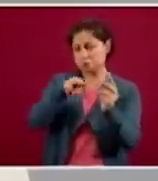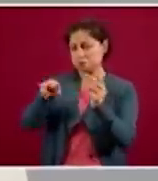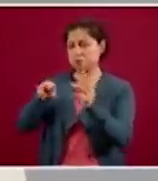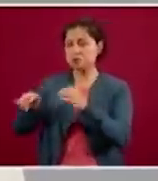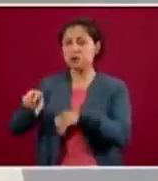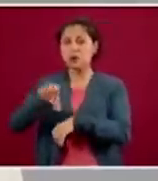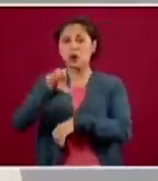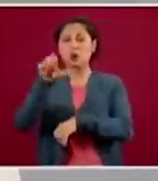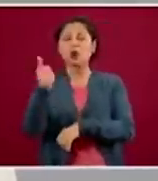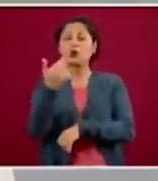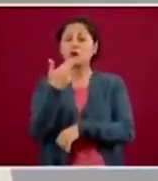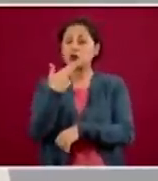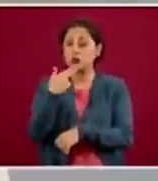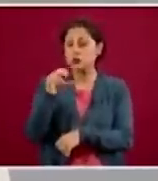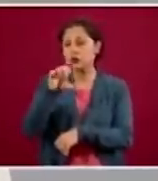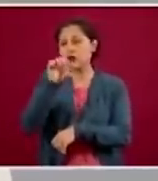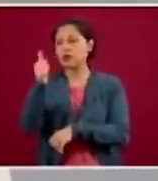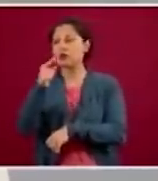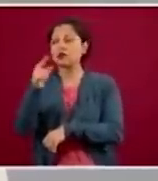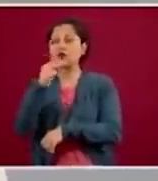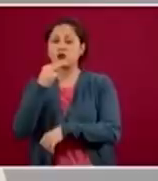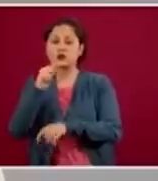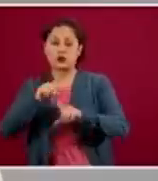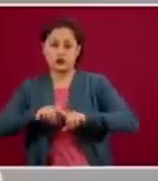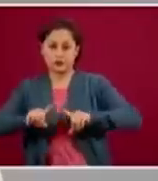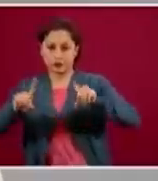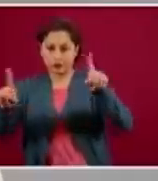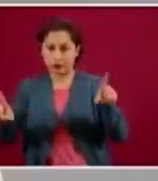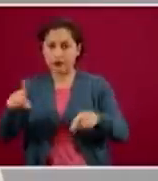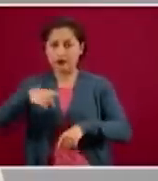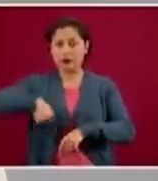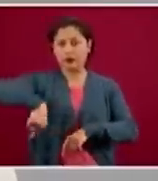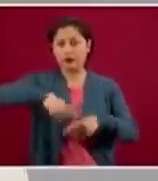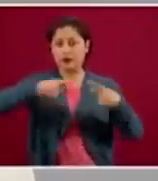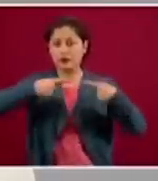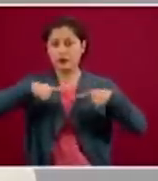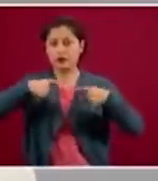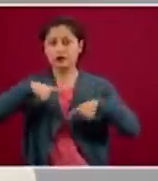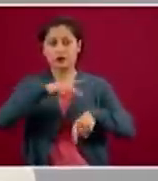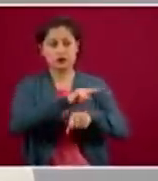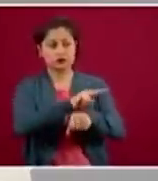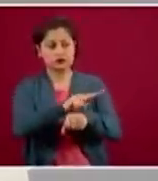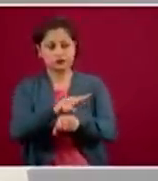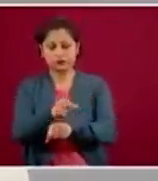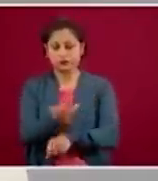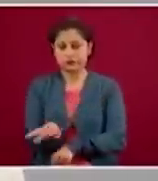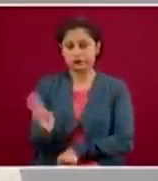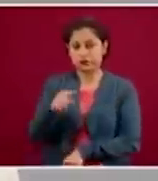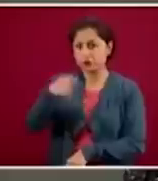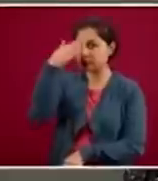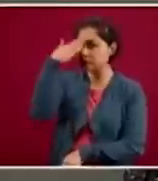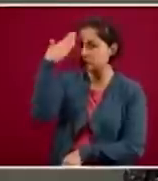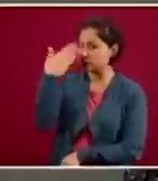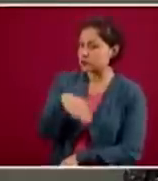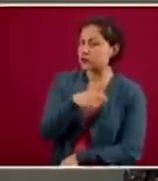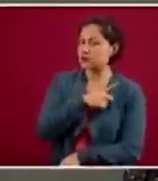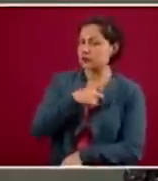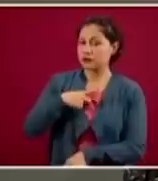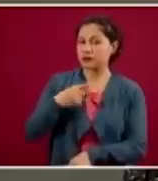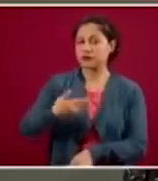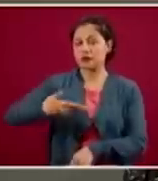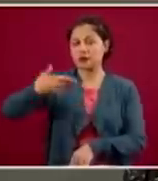personas, por ejemplo, competentes para vigilar al paciente y modular los parámetros de la ventilación.